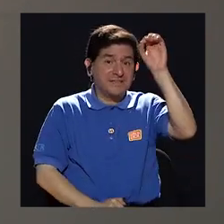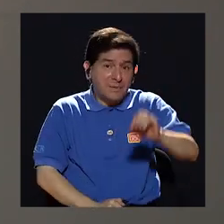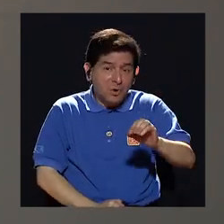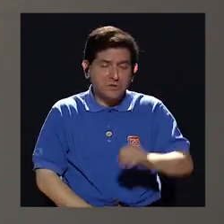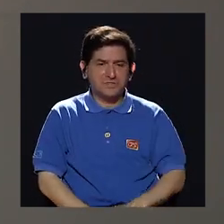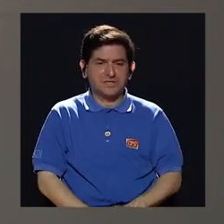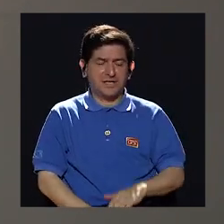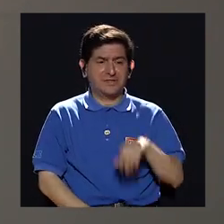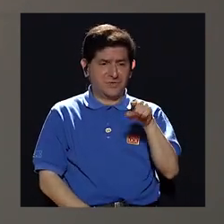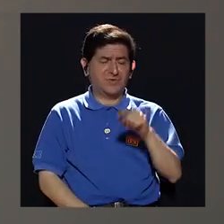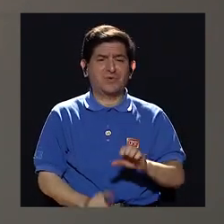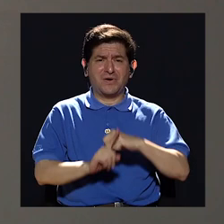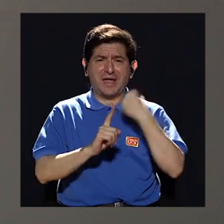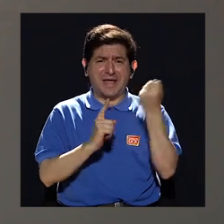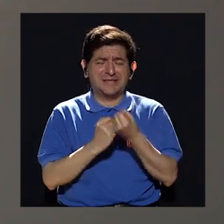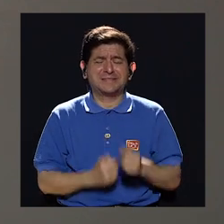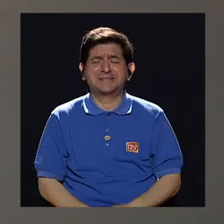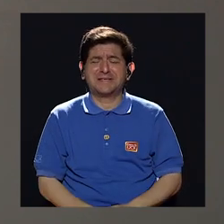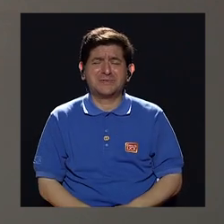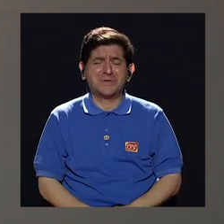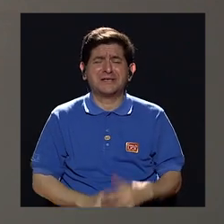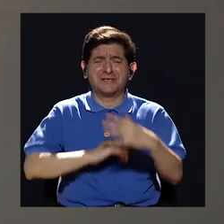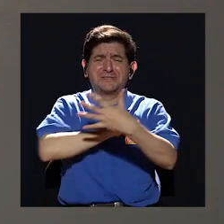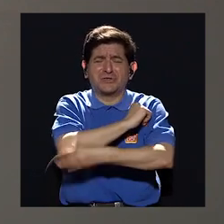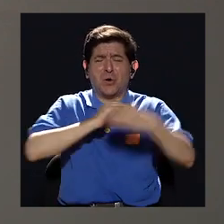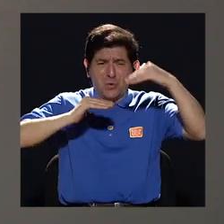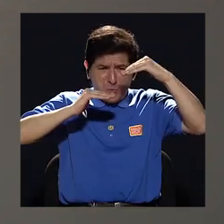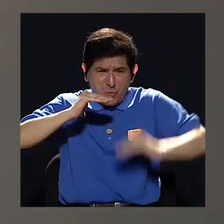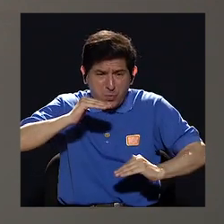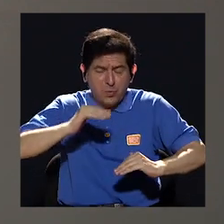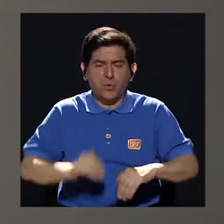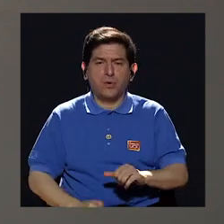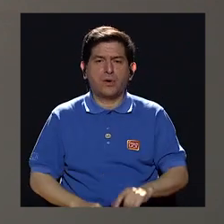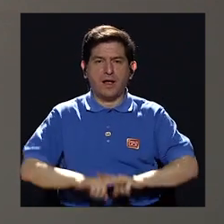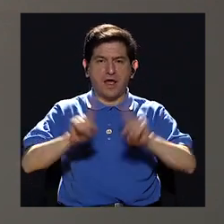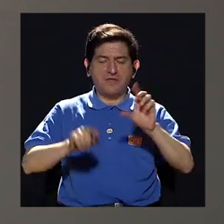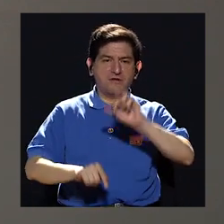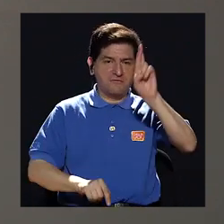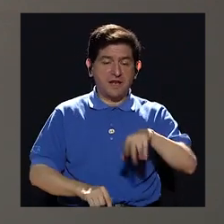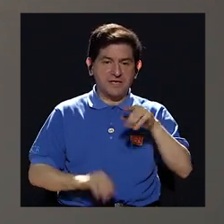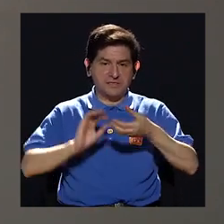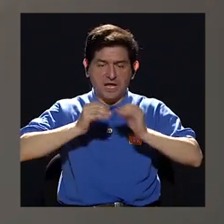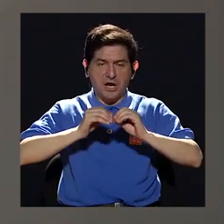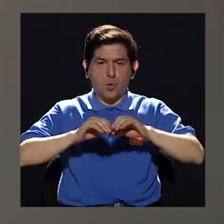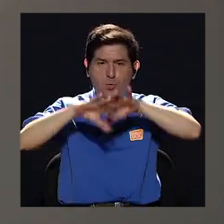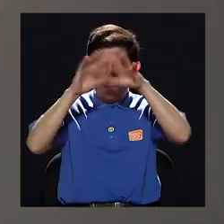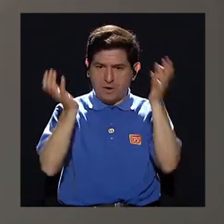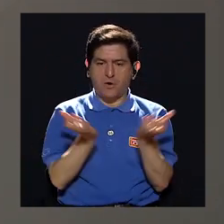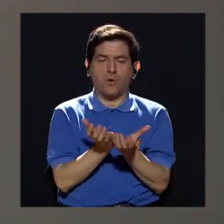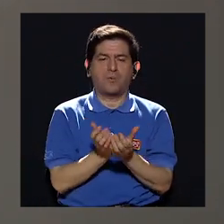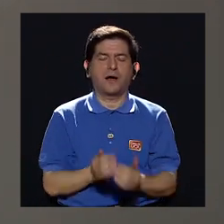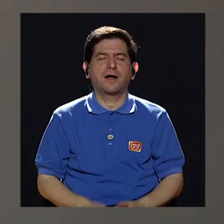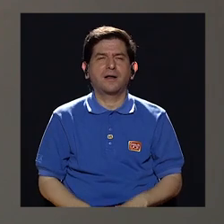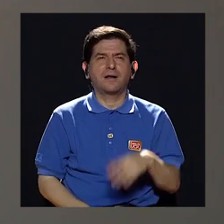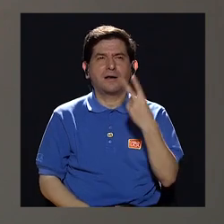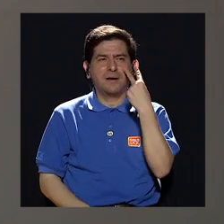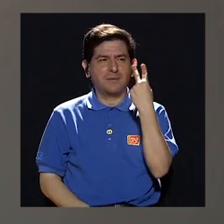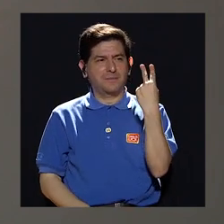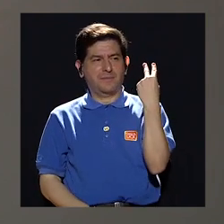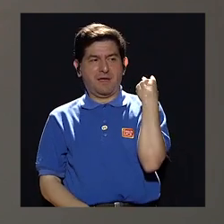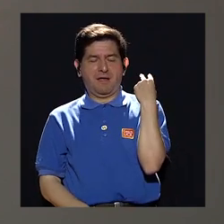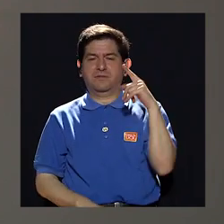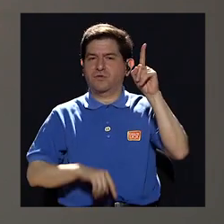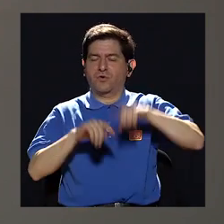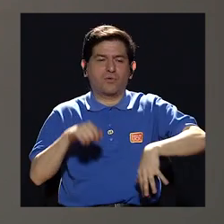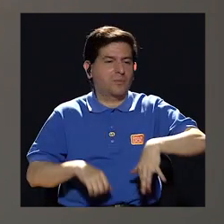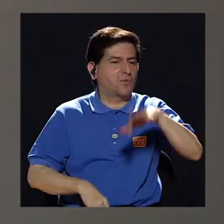por ciento se encuentra en la indigencia. Con la excepción de Costa Rica, esos son los datos globales. Echando para atrás, no